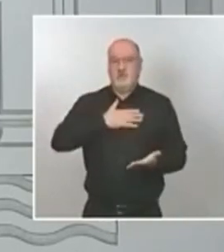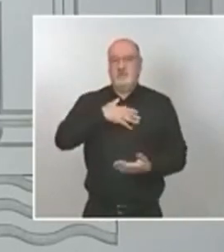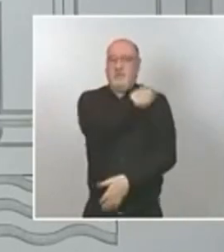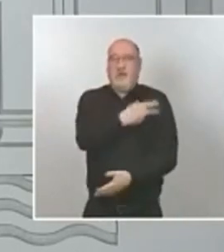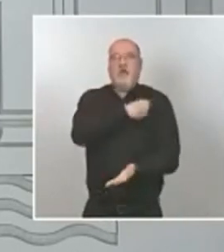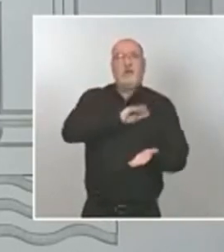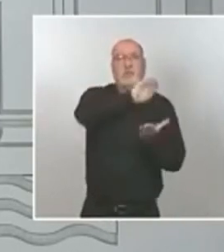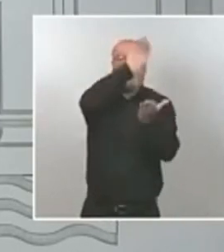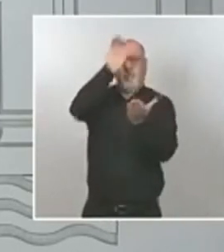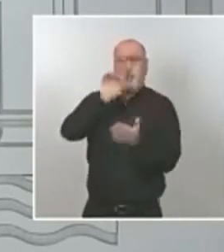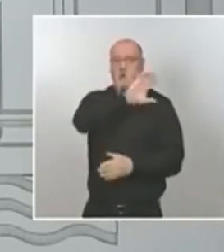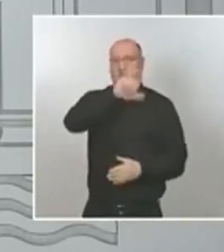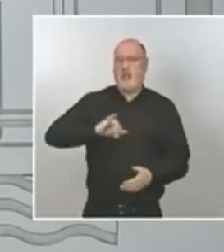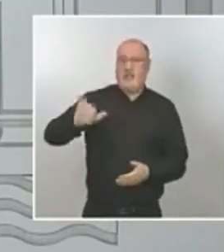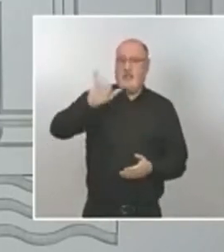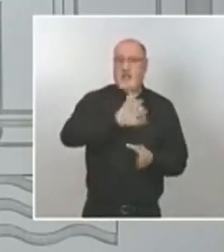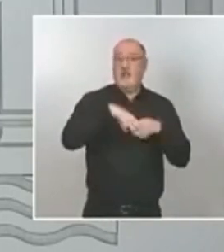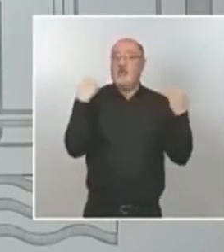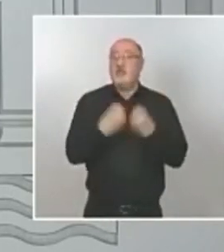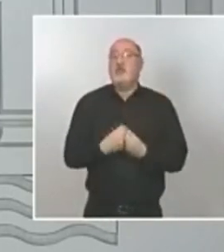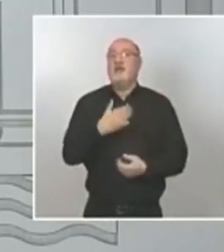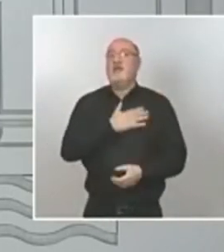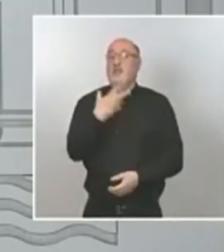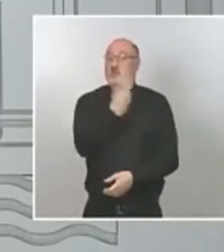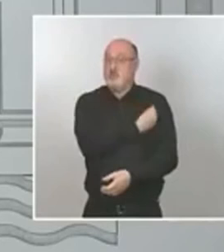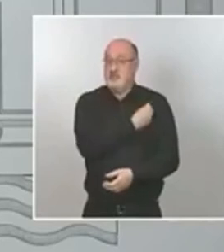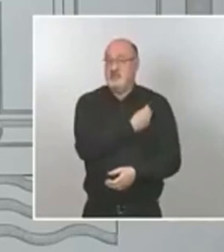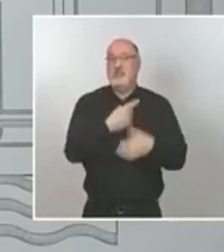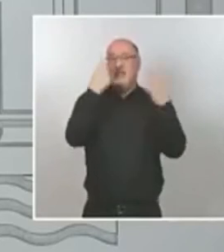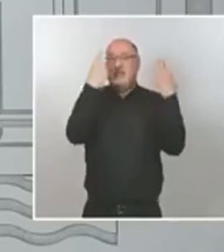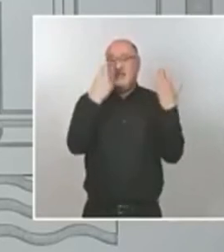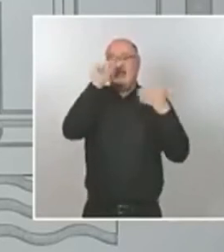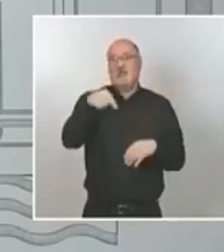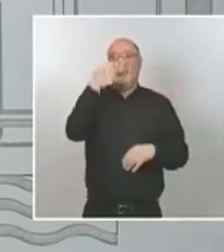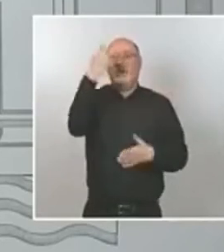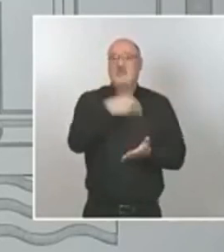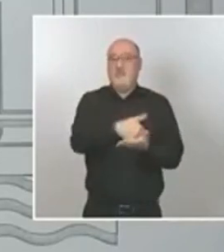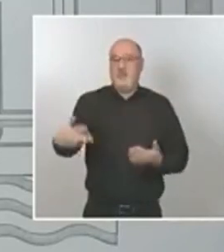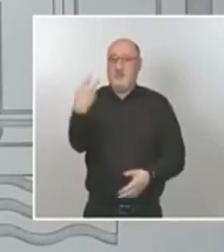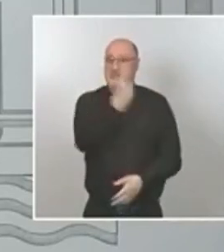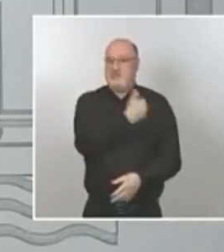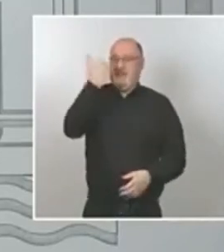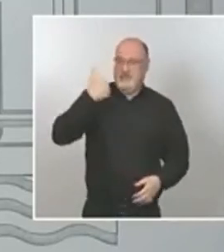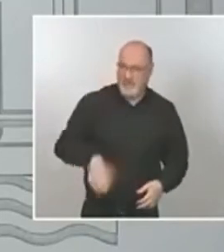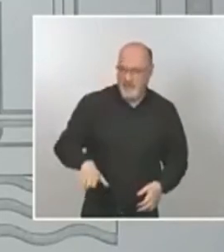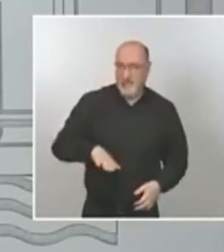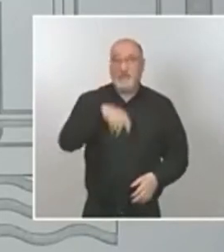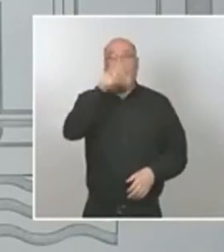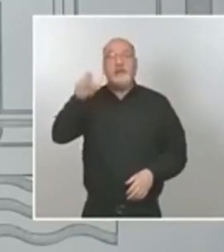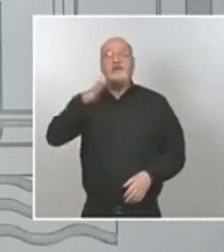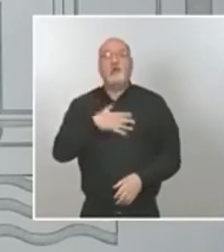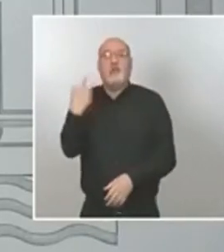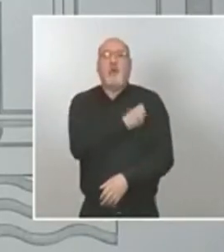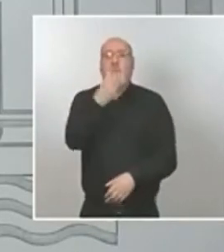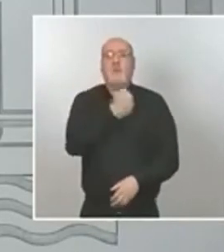personas con dosis administradas 6.3 millones de dosis administradas y personas con pauta completa 2